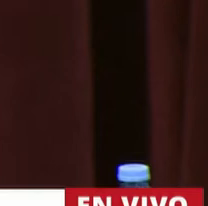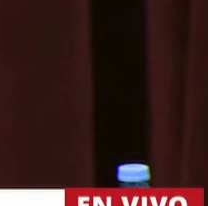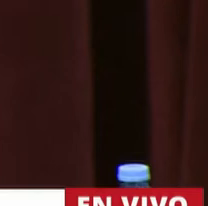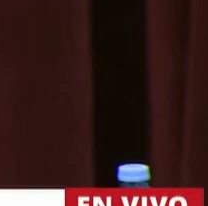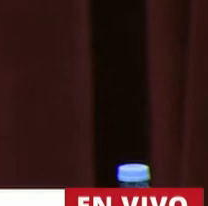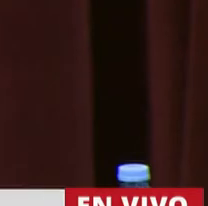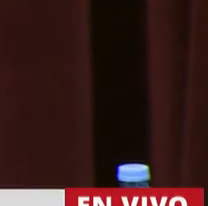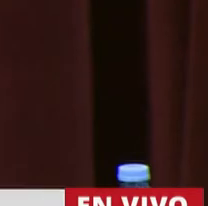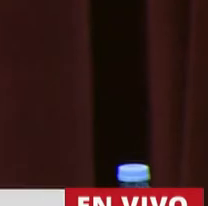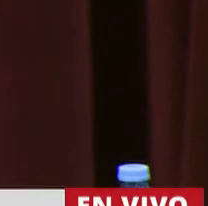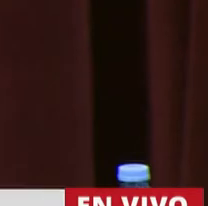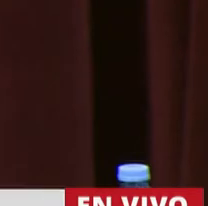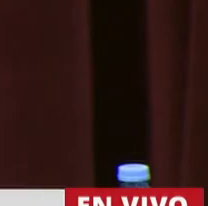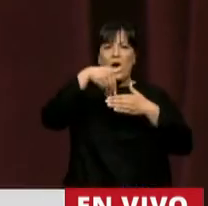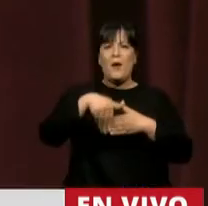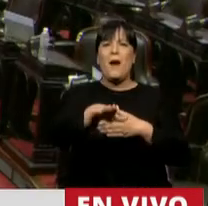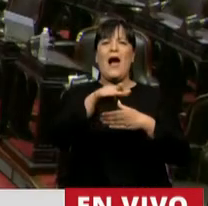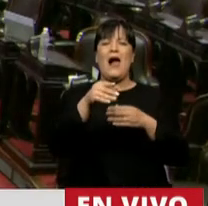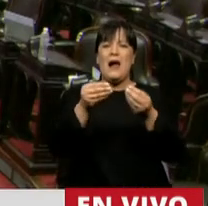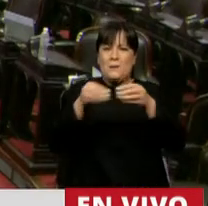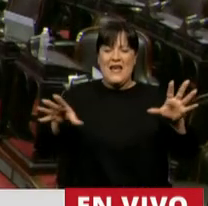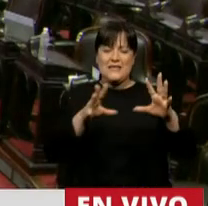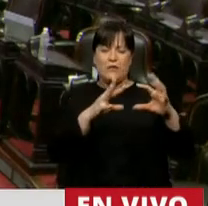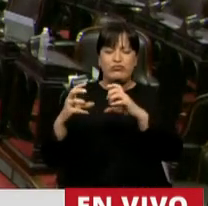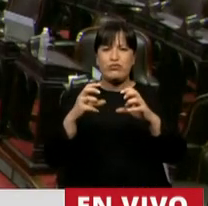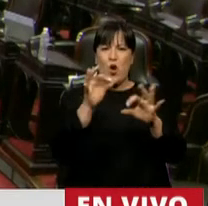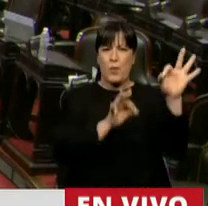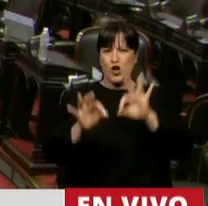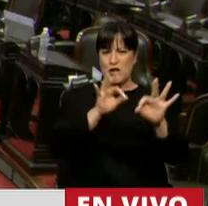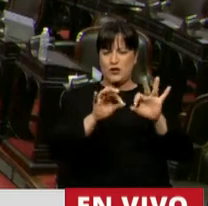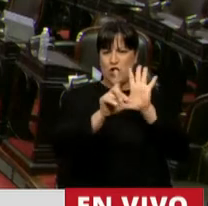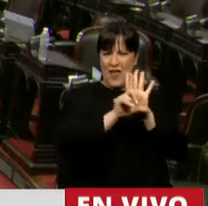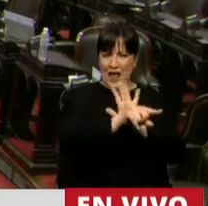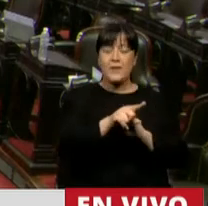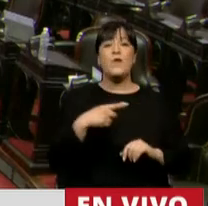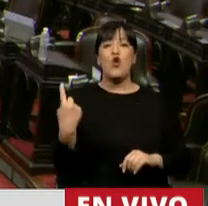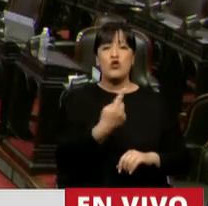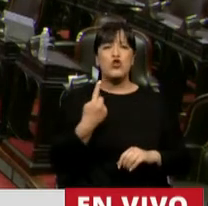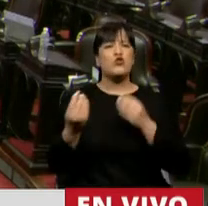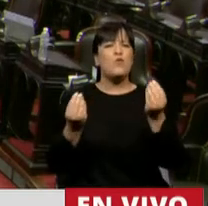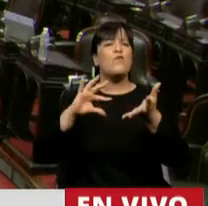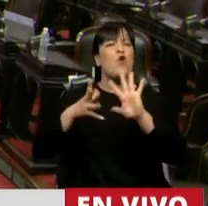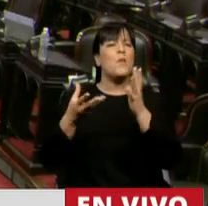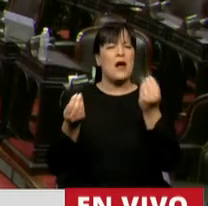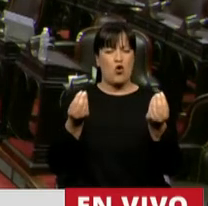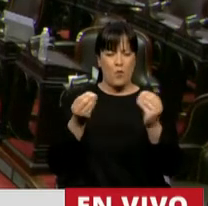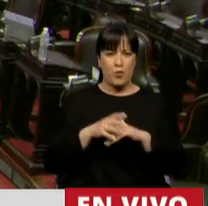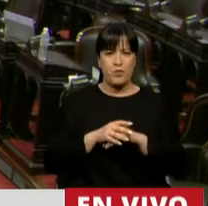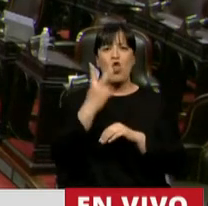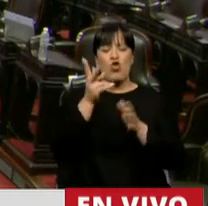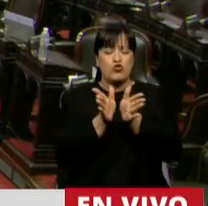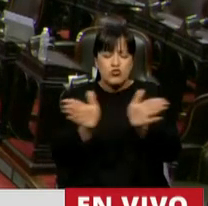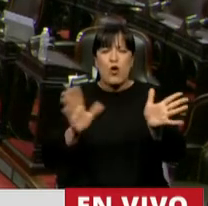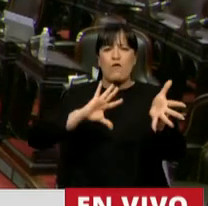Para ingresar en el tratamiento de este proyecto de ley, nosotros lo vamos a hacer desde dos